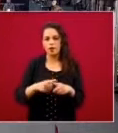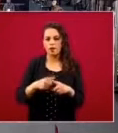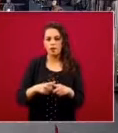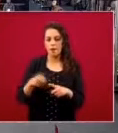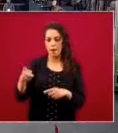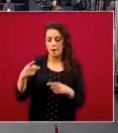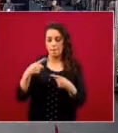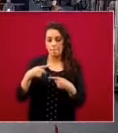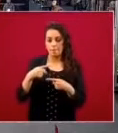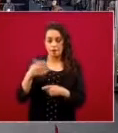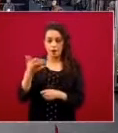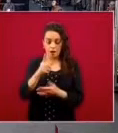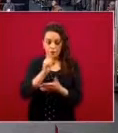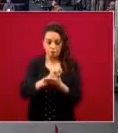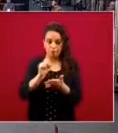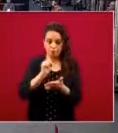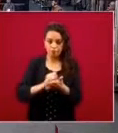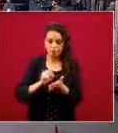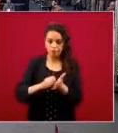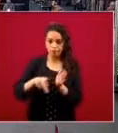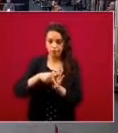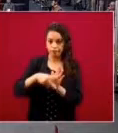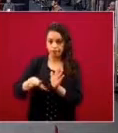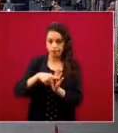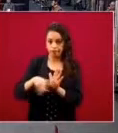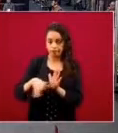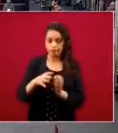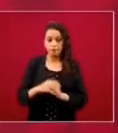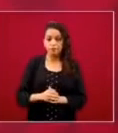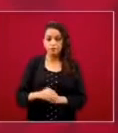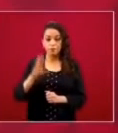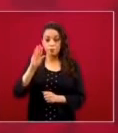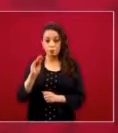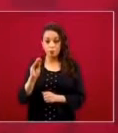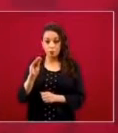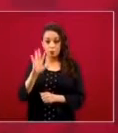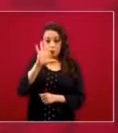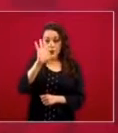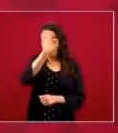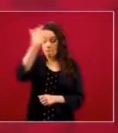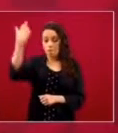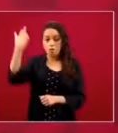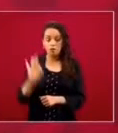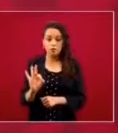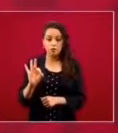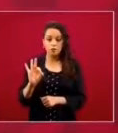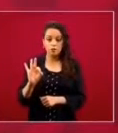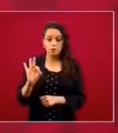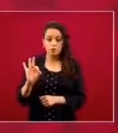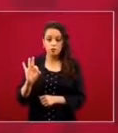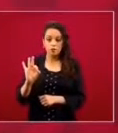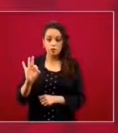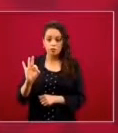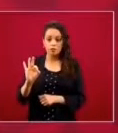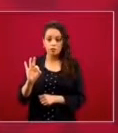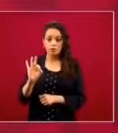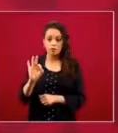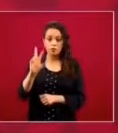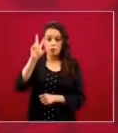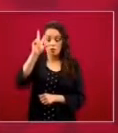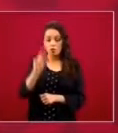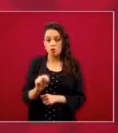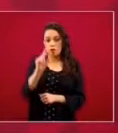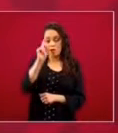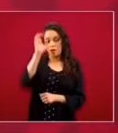95% en contra, 95